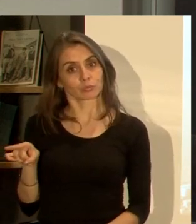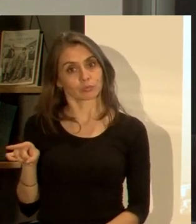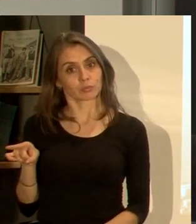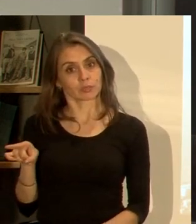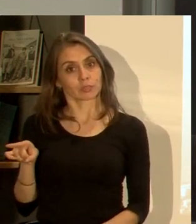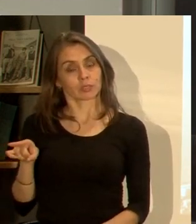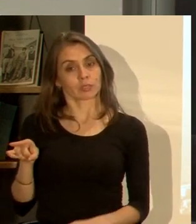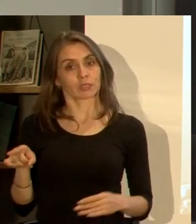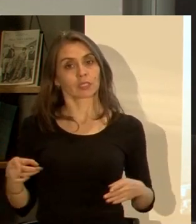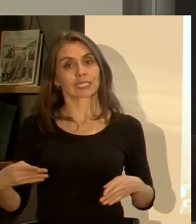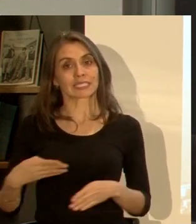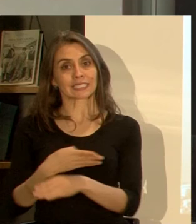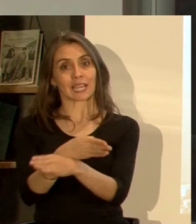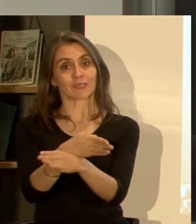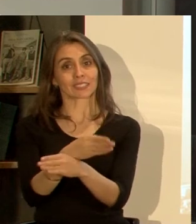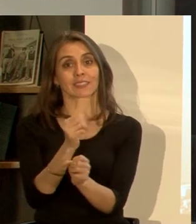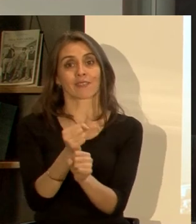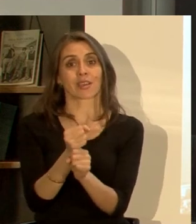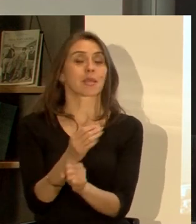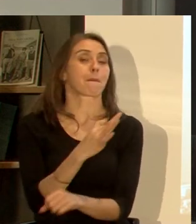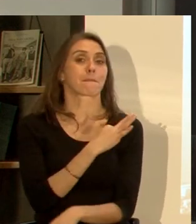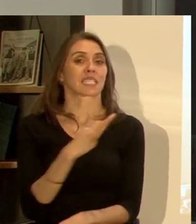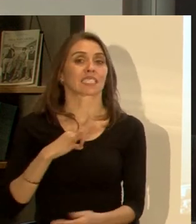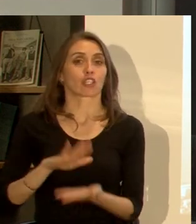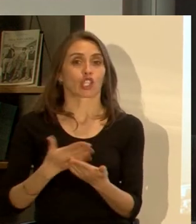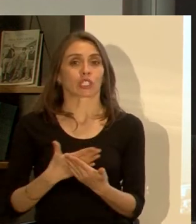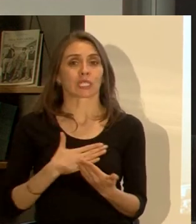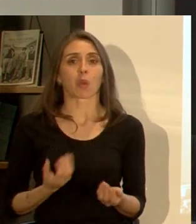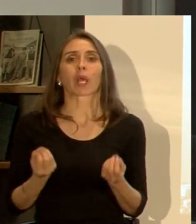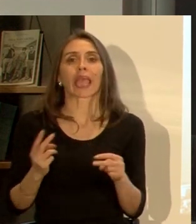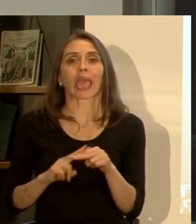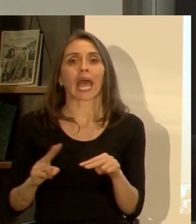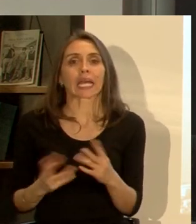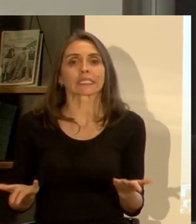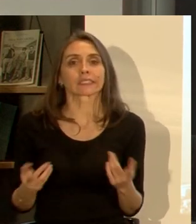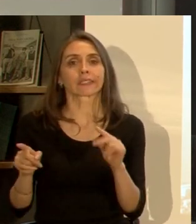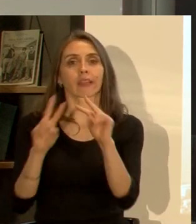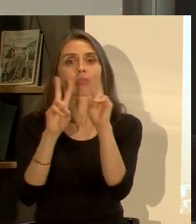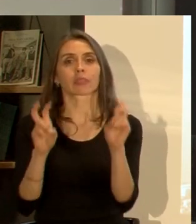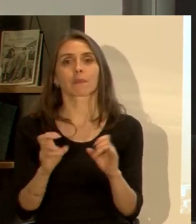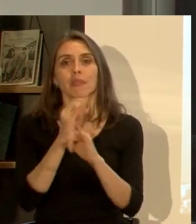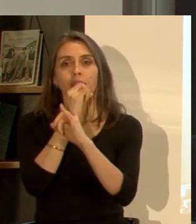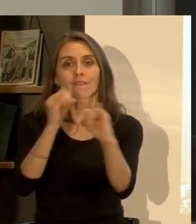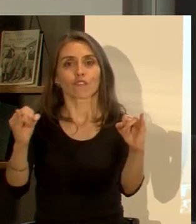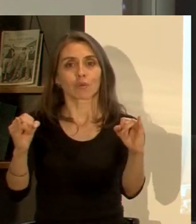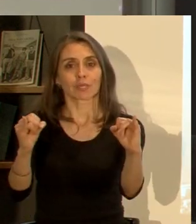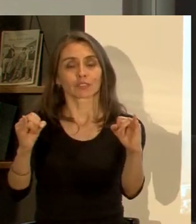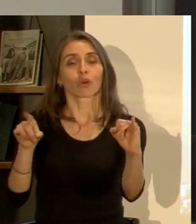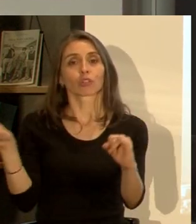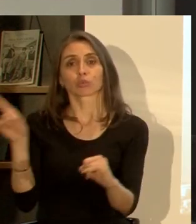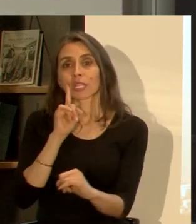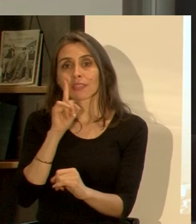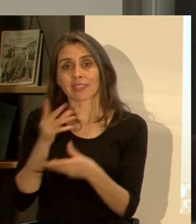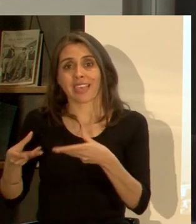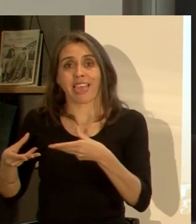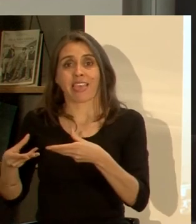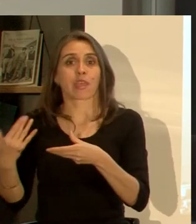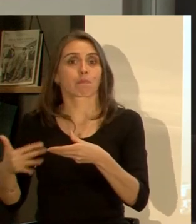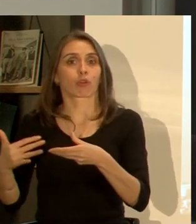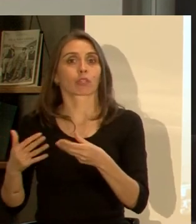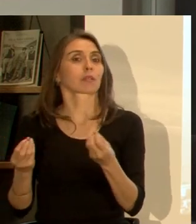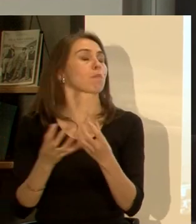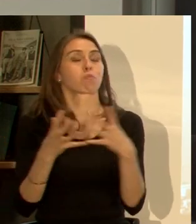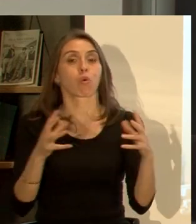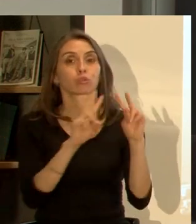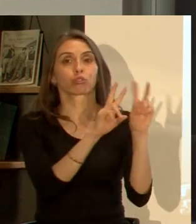transversalmente desde el ministerio ¿qué está haciendo el ministerio sobre eso? porque evidentemente la información de ustedes es vital para muchas